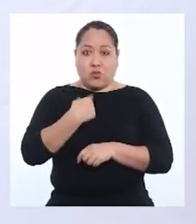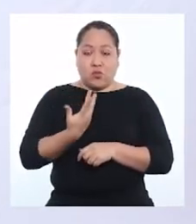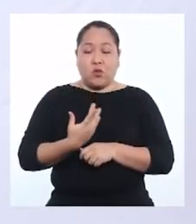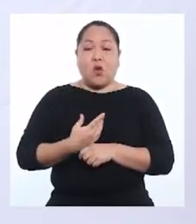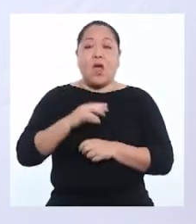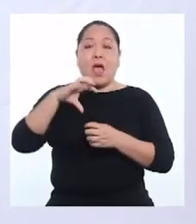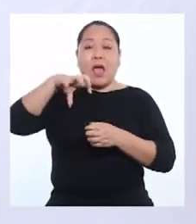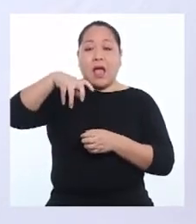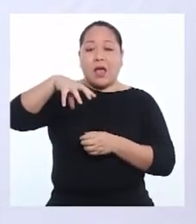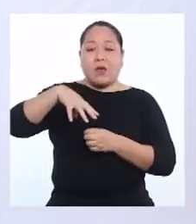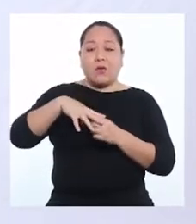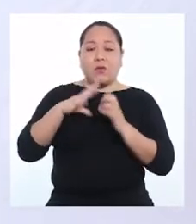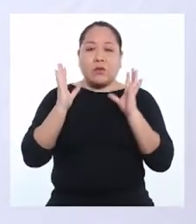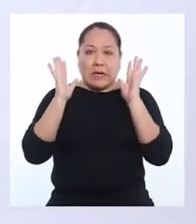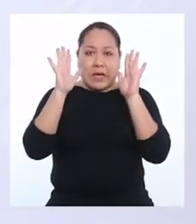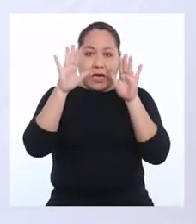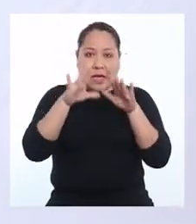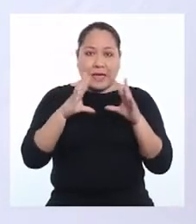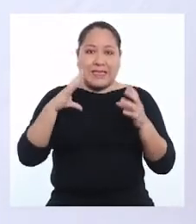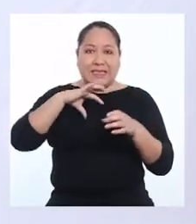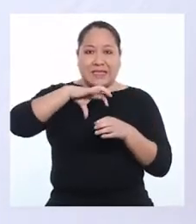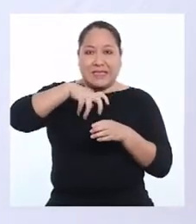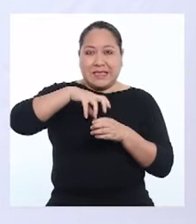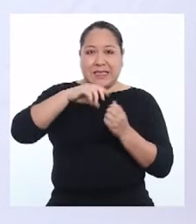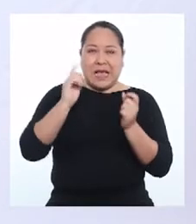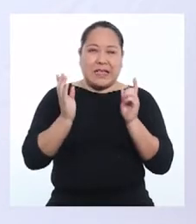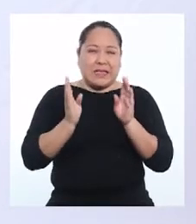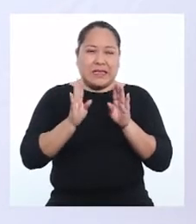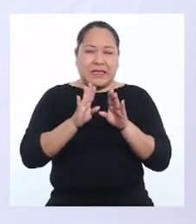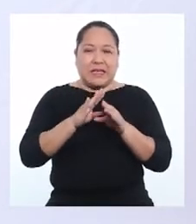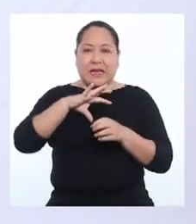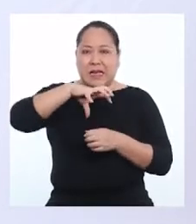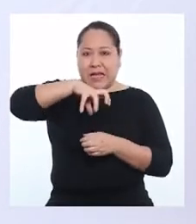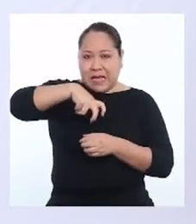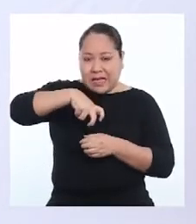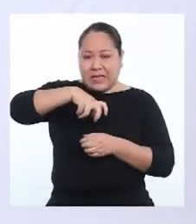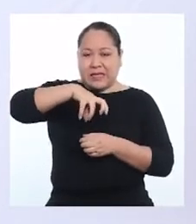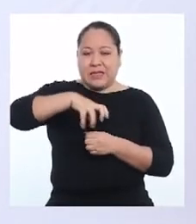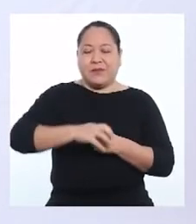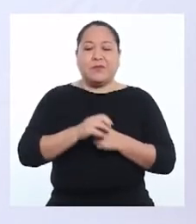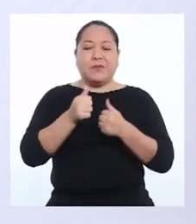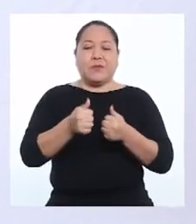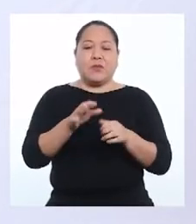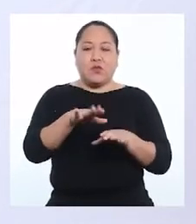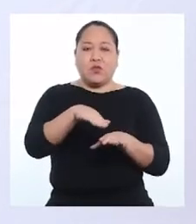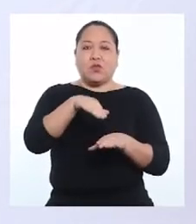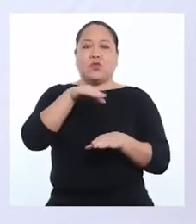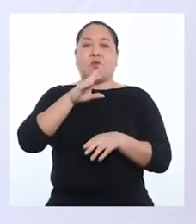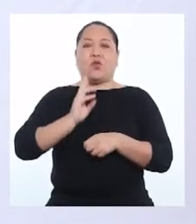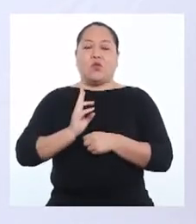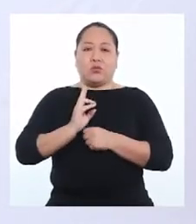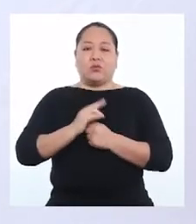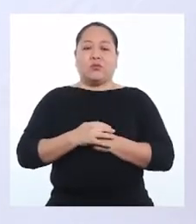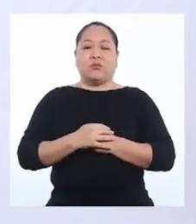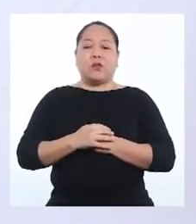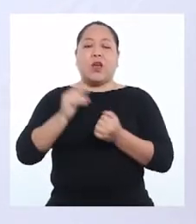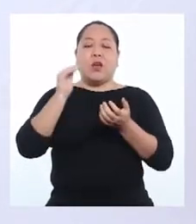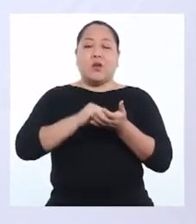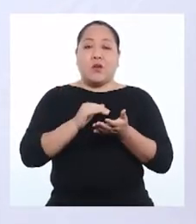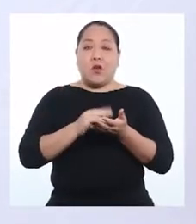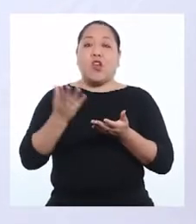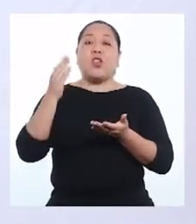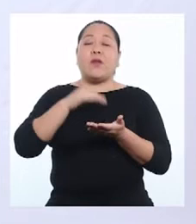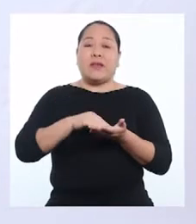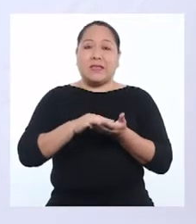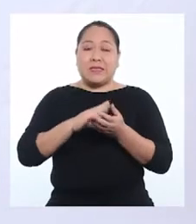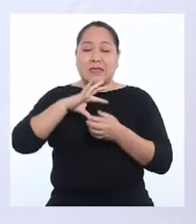un caño. Y vamos a cerrar. Eso. Y subo. Muy